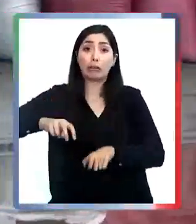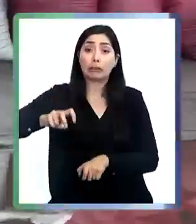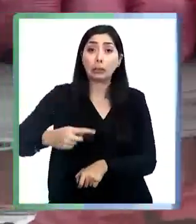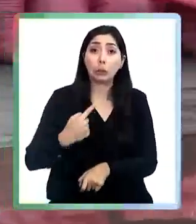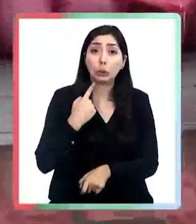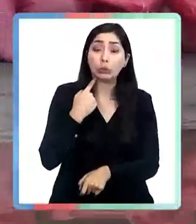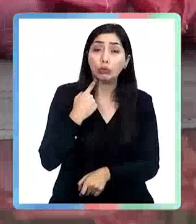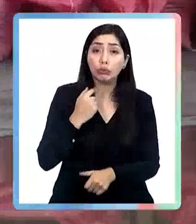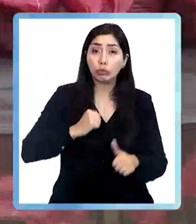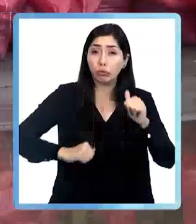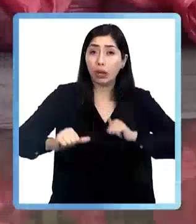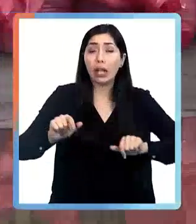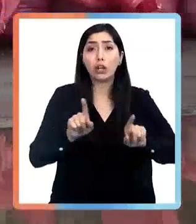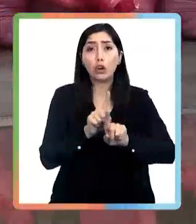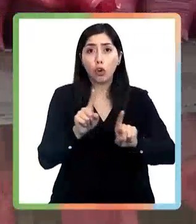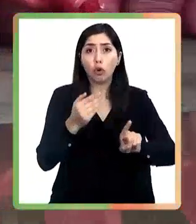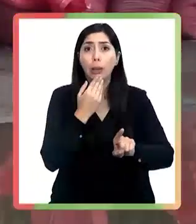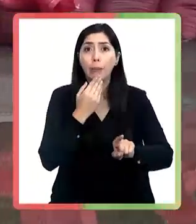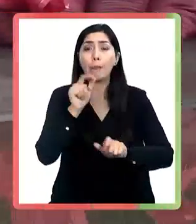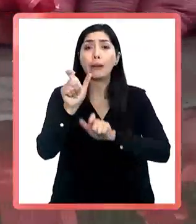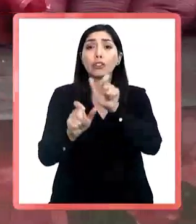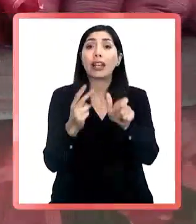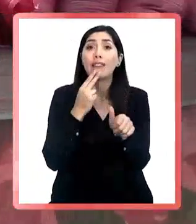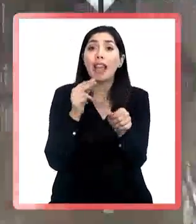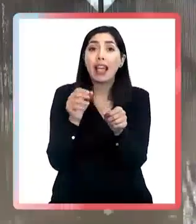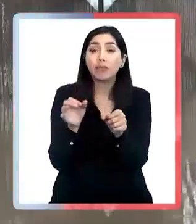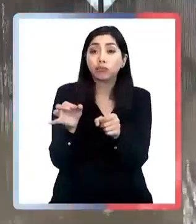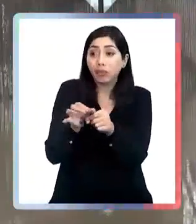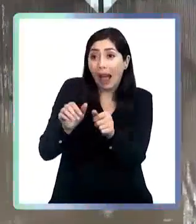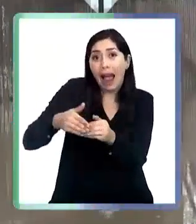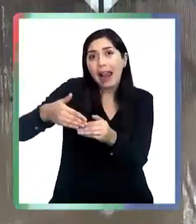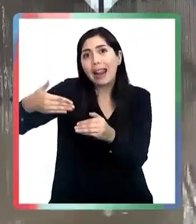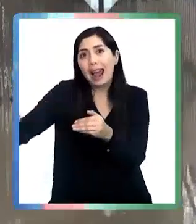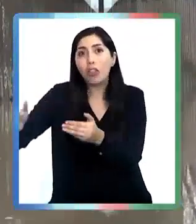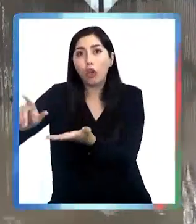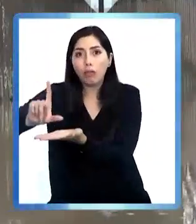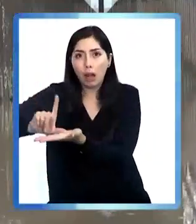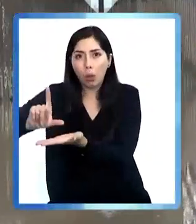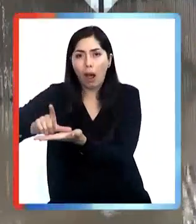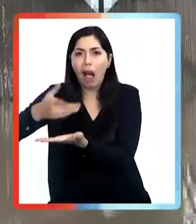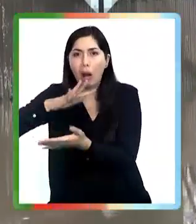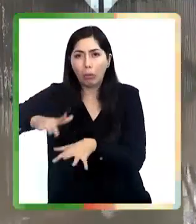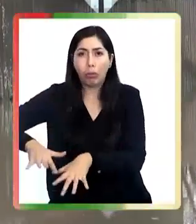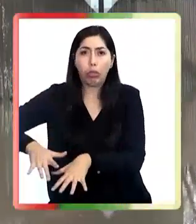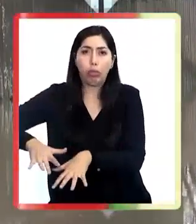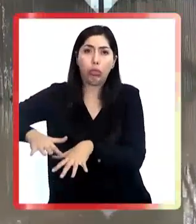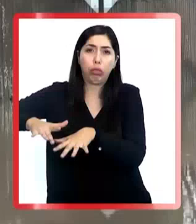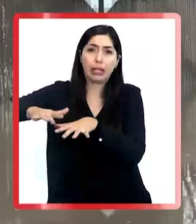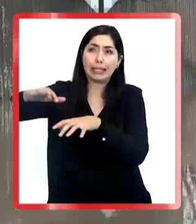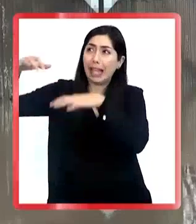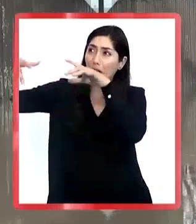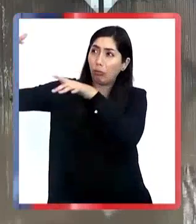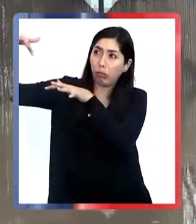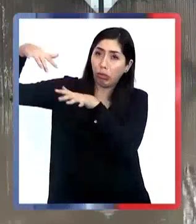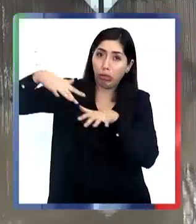consecuencias, sino también los vecinos directos que viven al lado de este punto donde se acumula el agua que baja de los cerros.